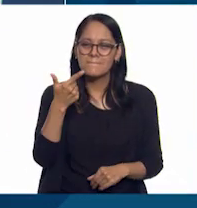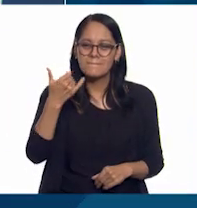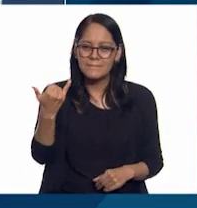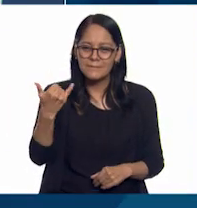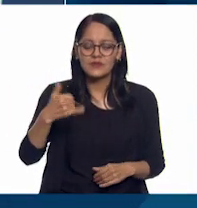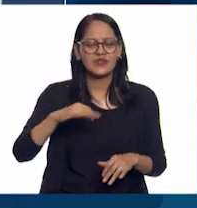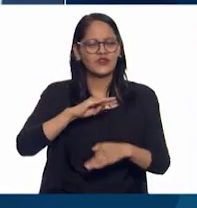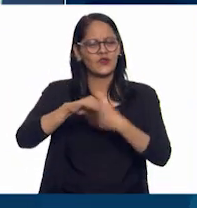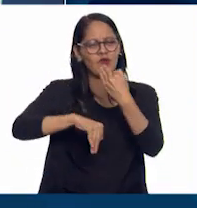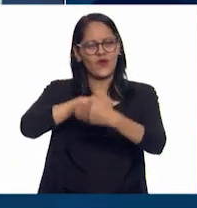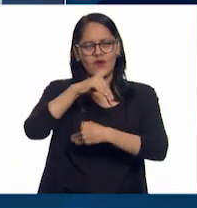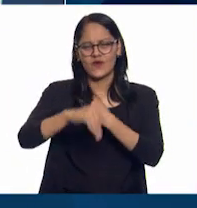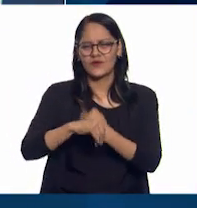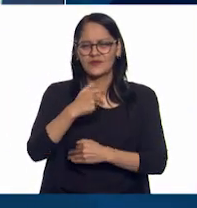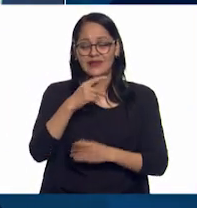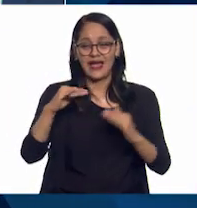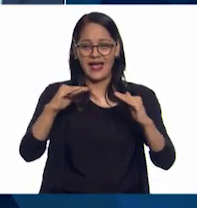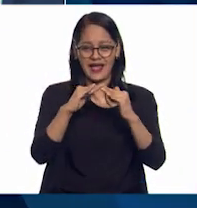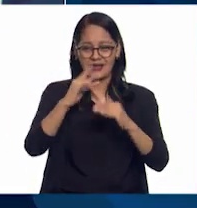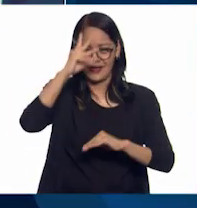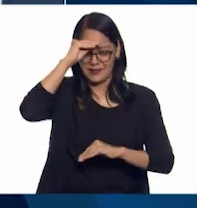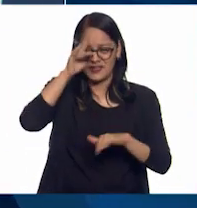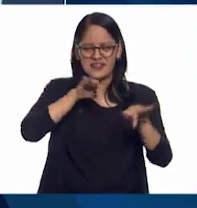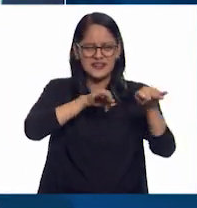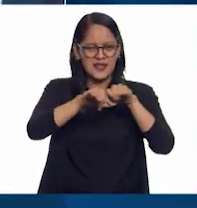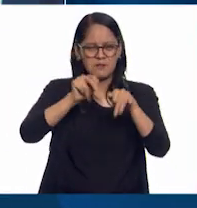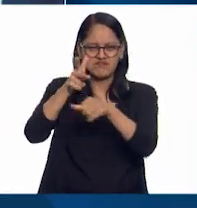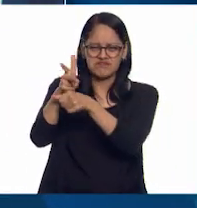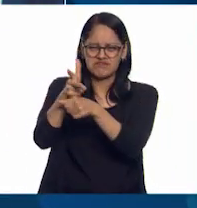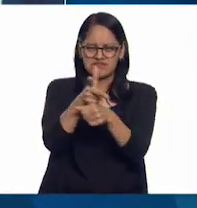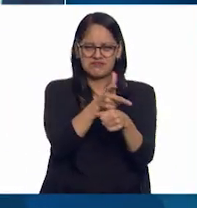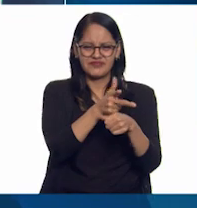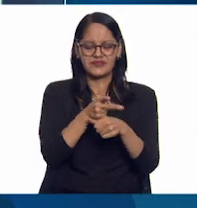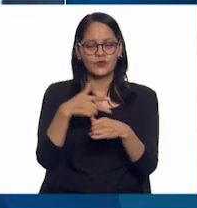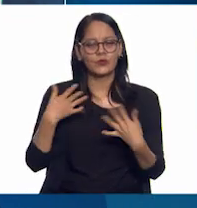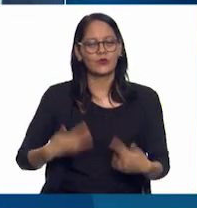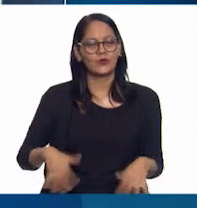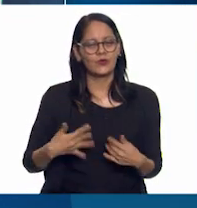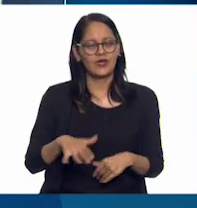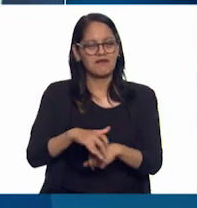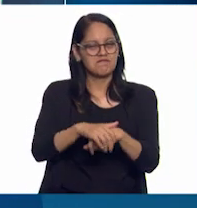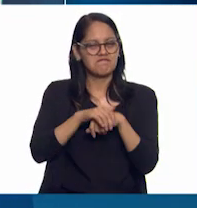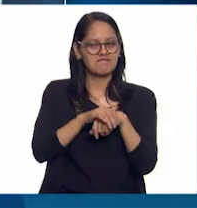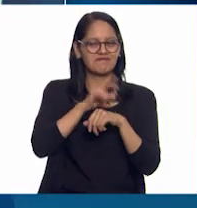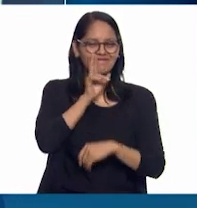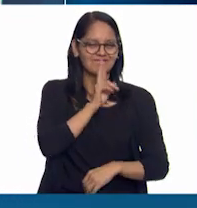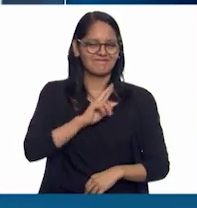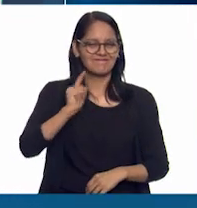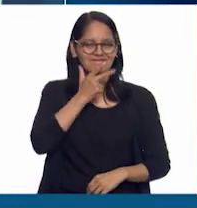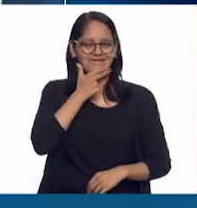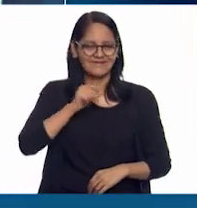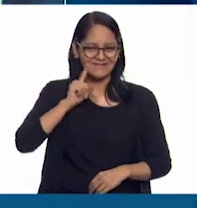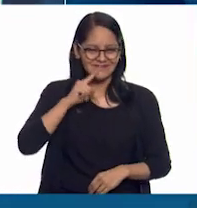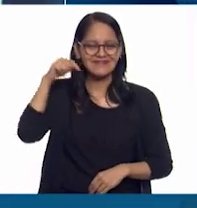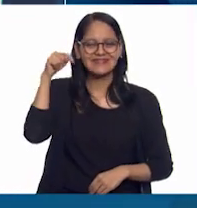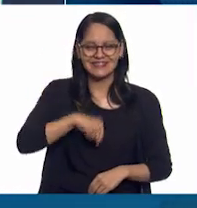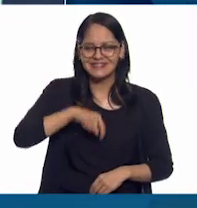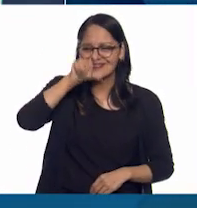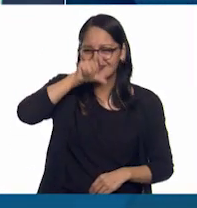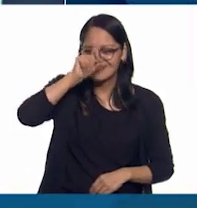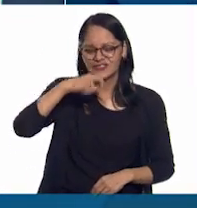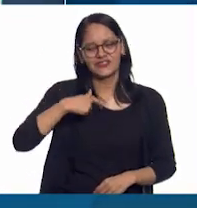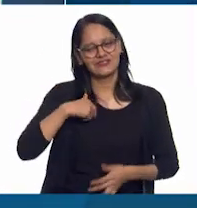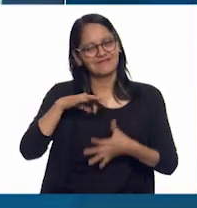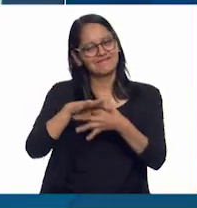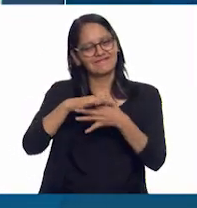a todos los que trabajan en Aprende en Casa por ser las mejores amigas y amigos que este cotorro pueda